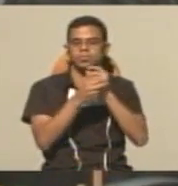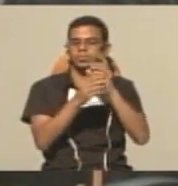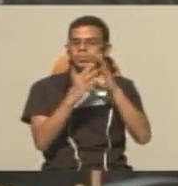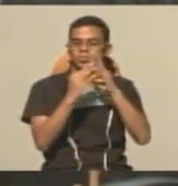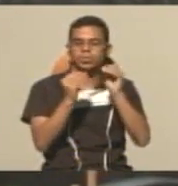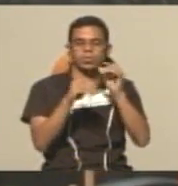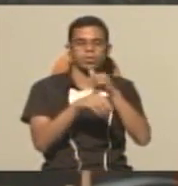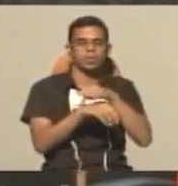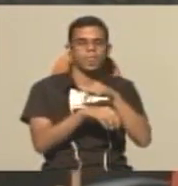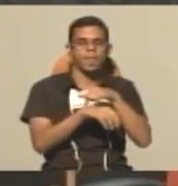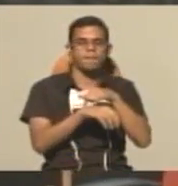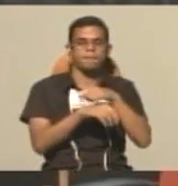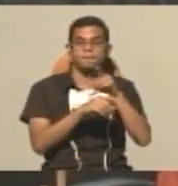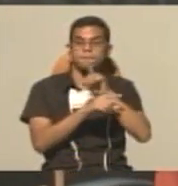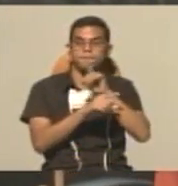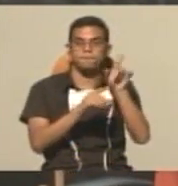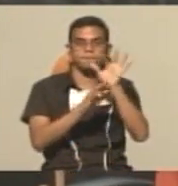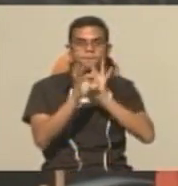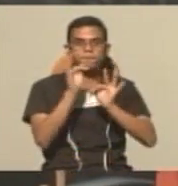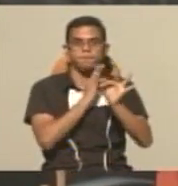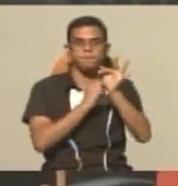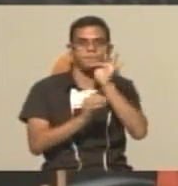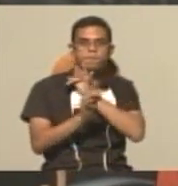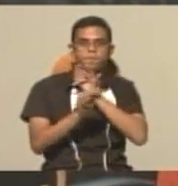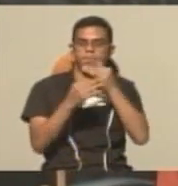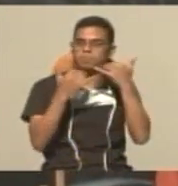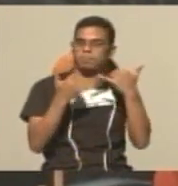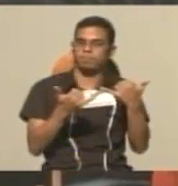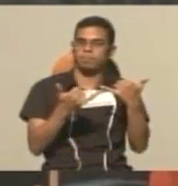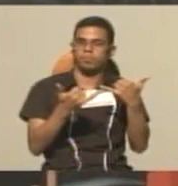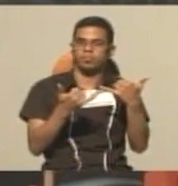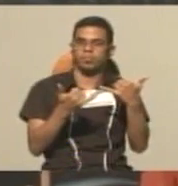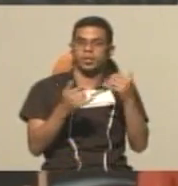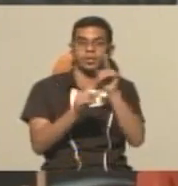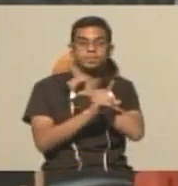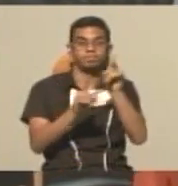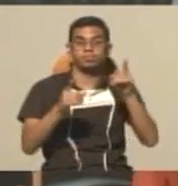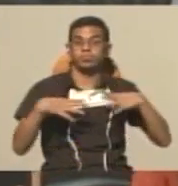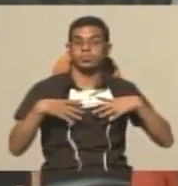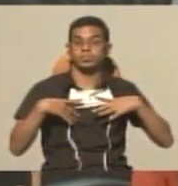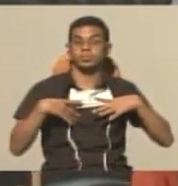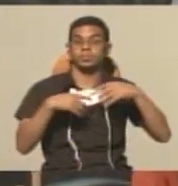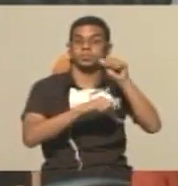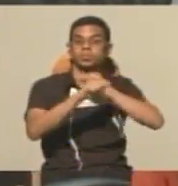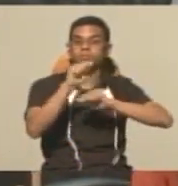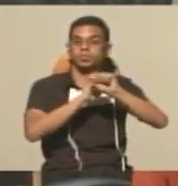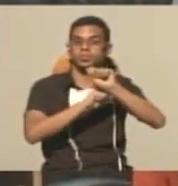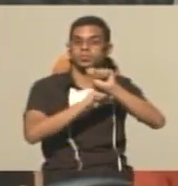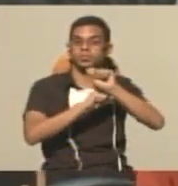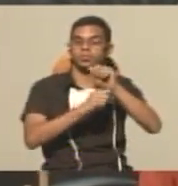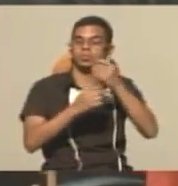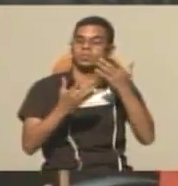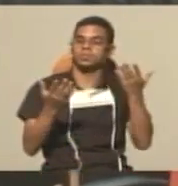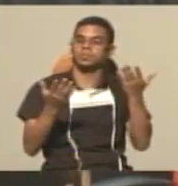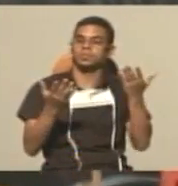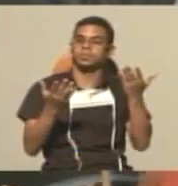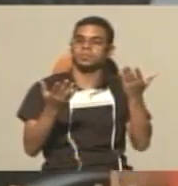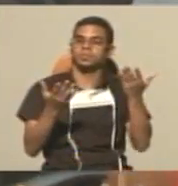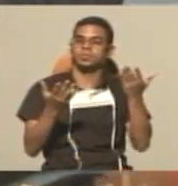momento para así prevenir posibles contagios. Ya que no son vacaciones, es prevención. Así que,